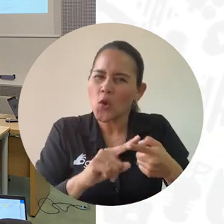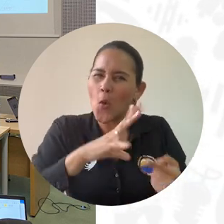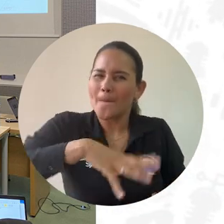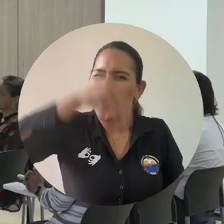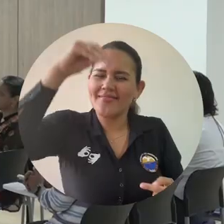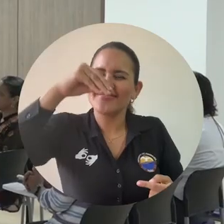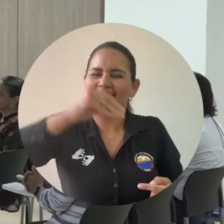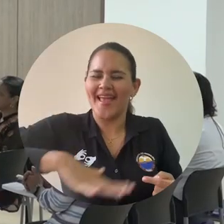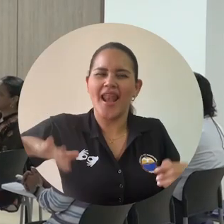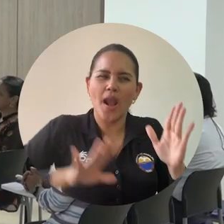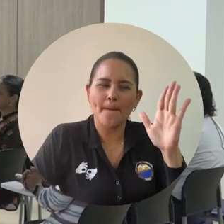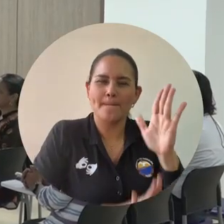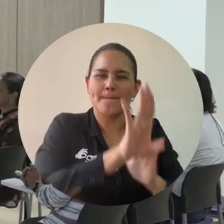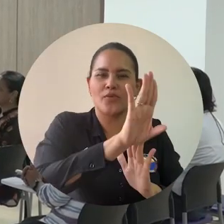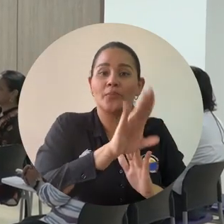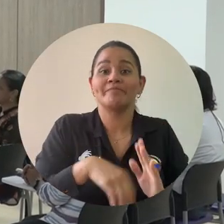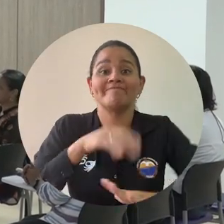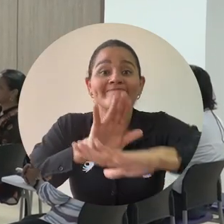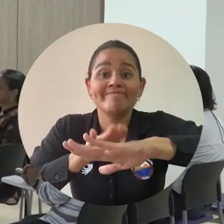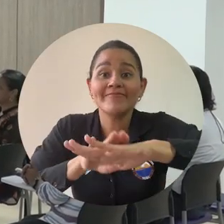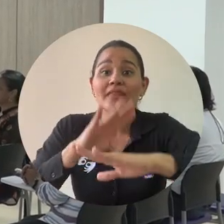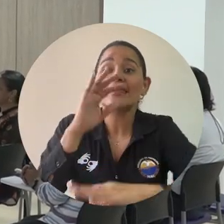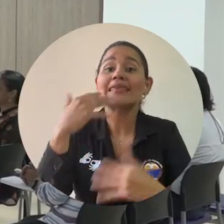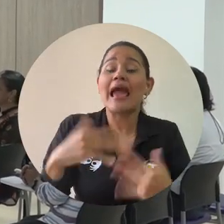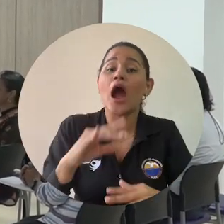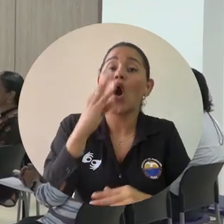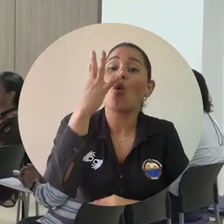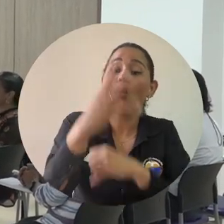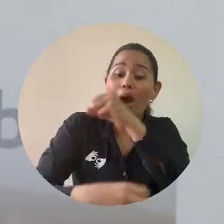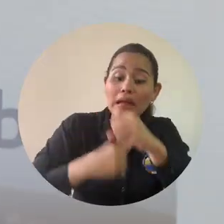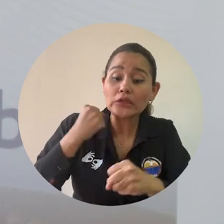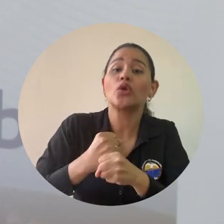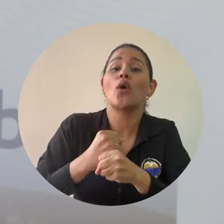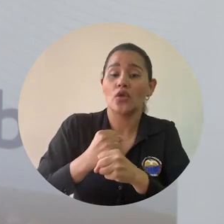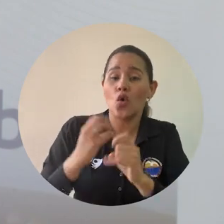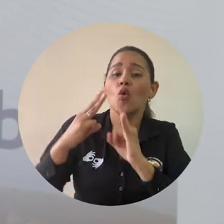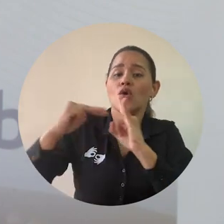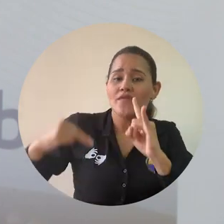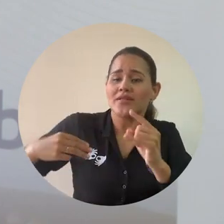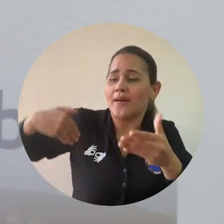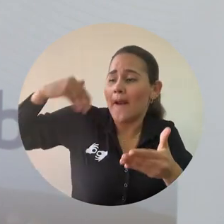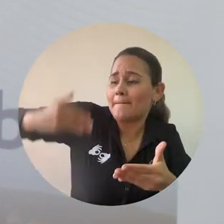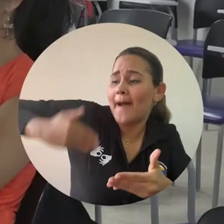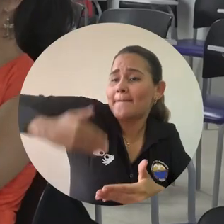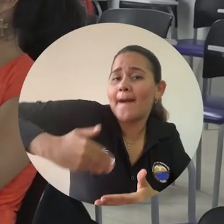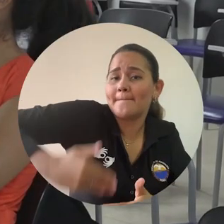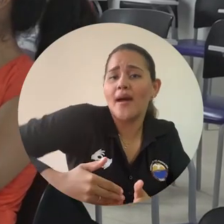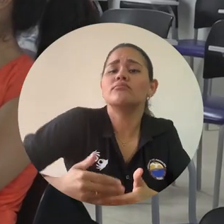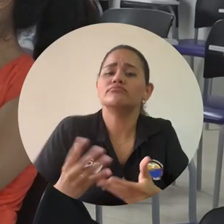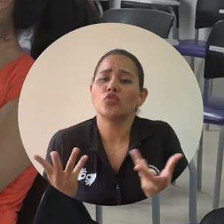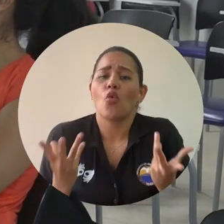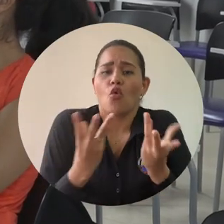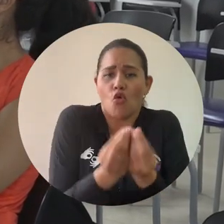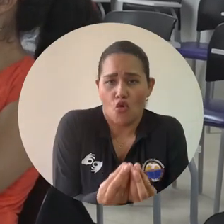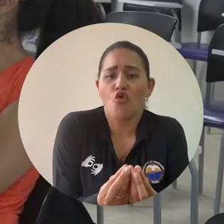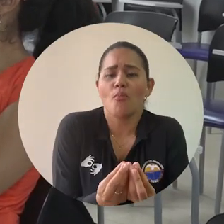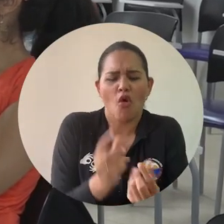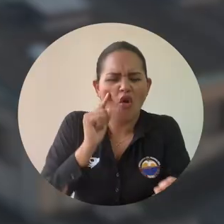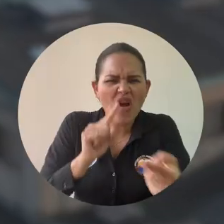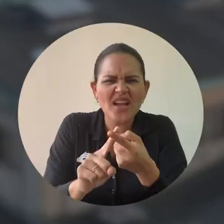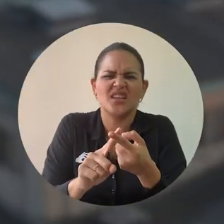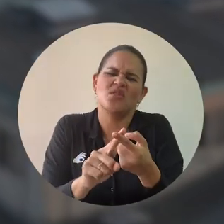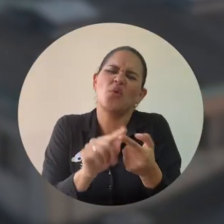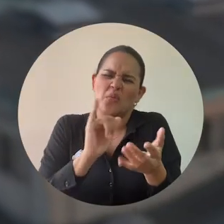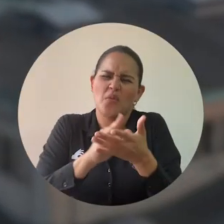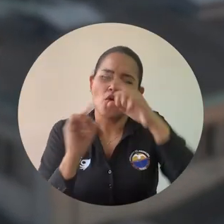en nuestro territorio. Desde hace cuatro años, Unimagdalena pertenece al proyecto Turismo Sostenible, Gestión Óptima de Recursos y el Medio Ambiente, que es